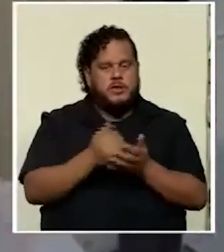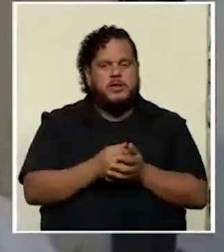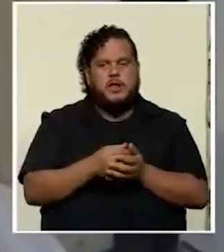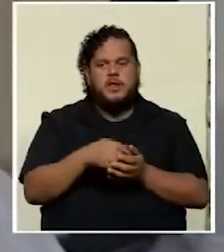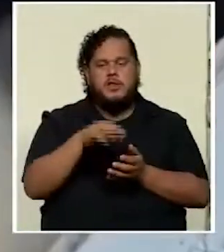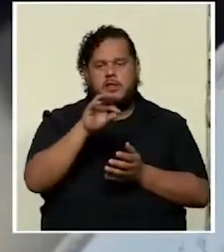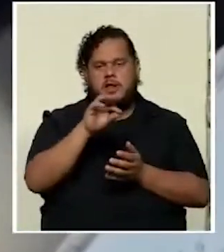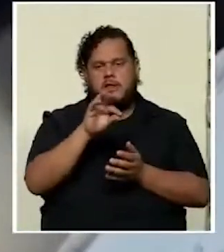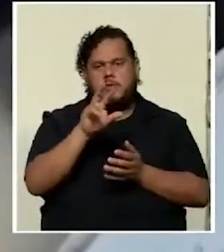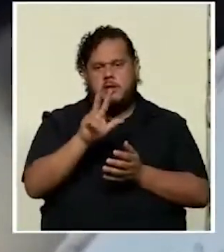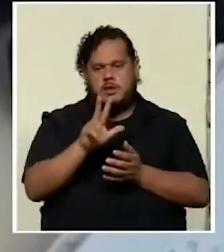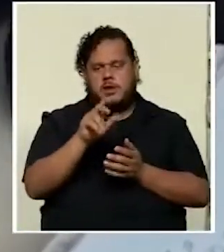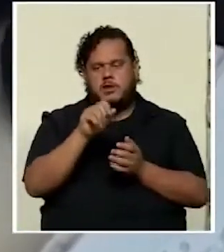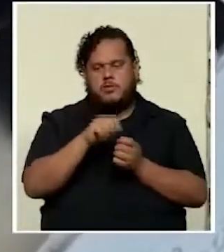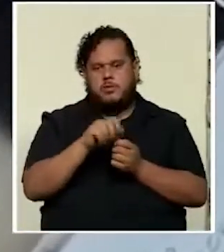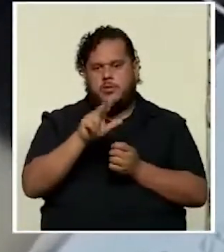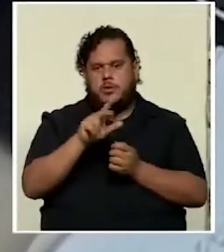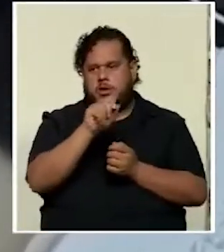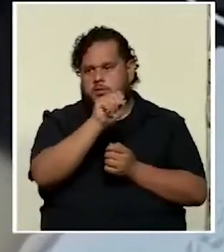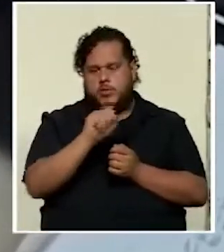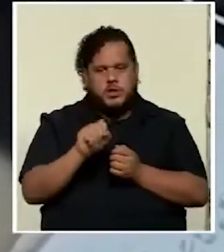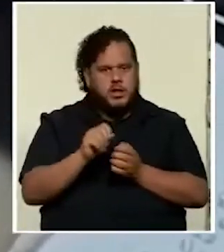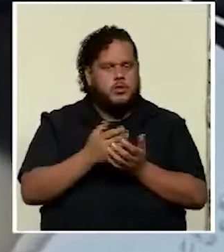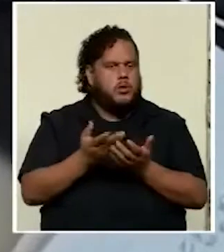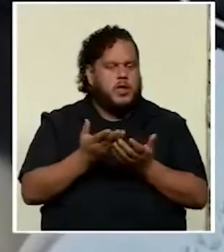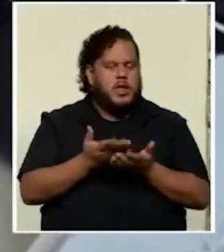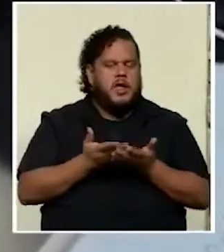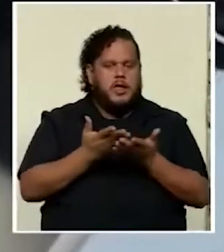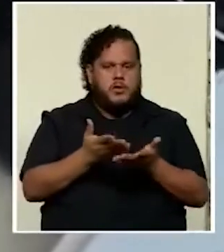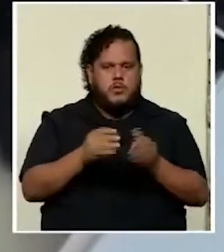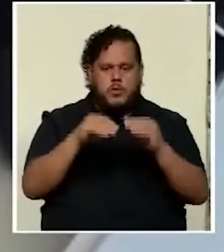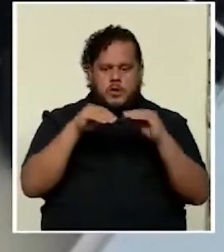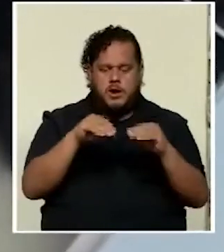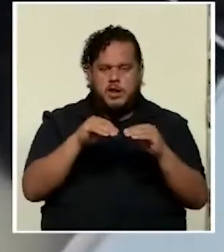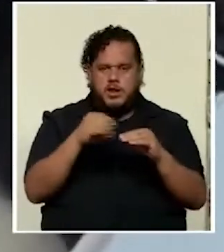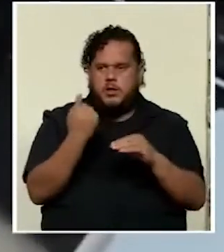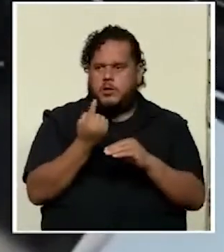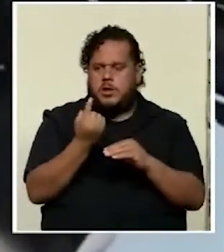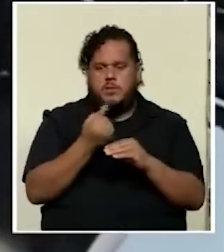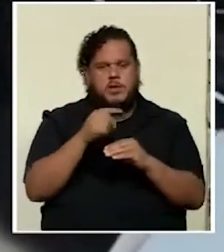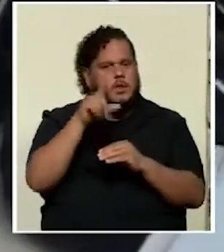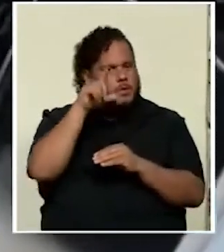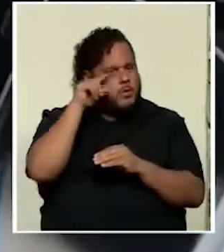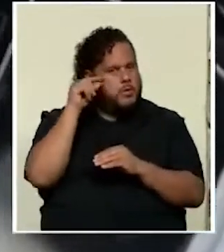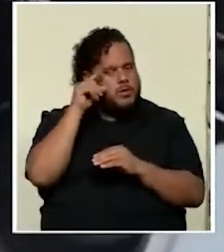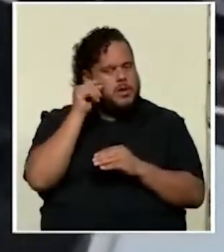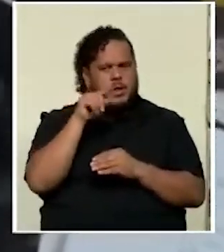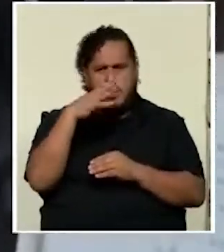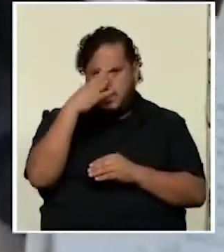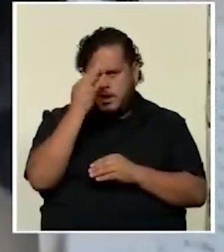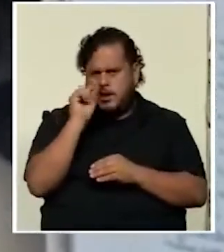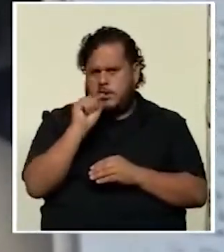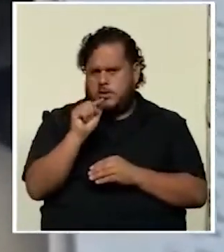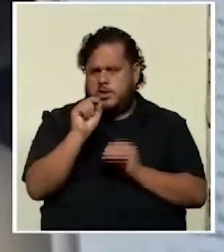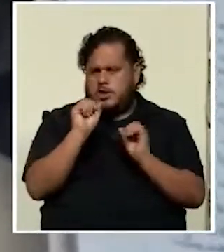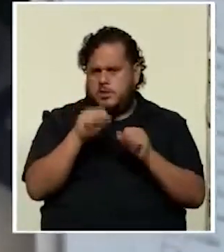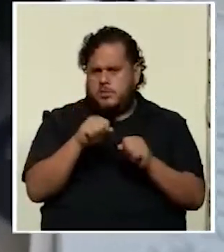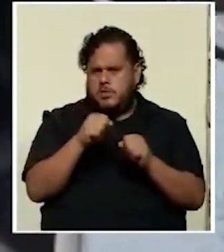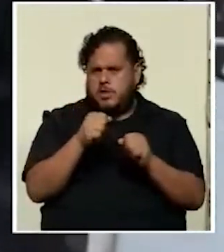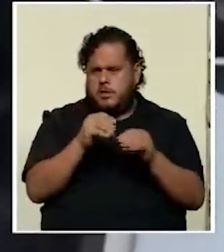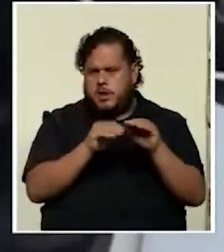93.3%, recibió clases únicamente por WhatsApp. ¿Cree usted que es posible